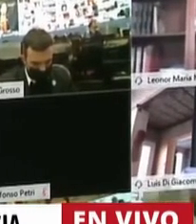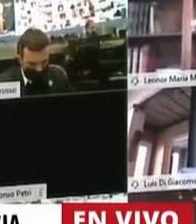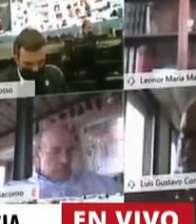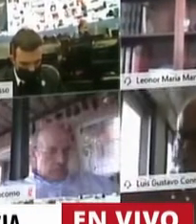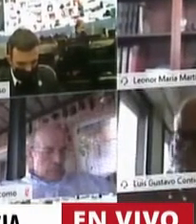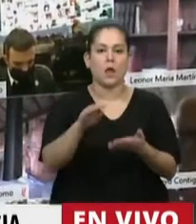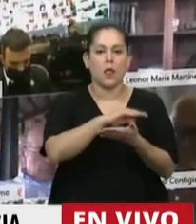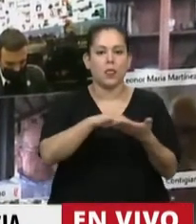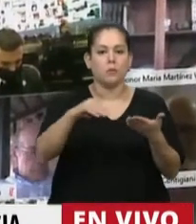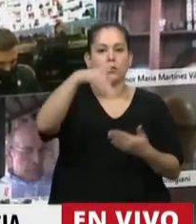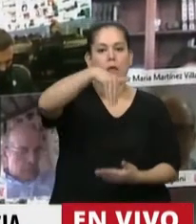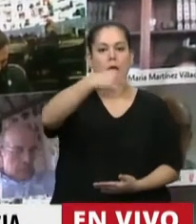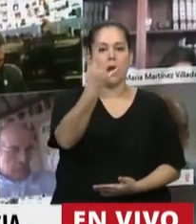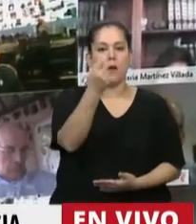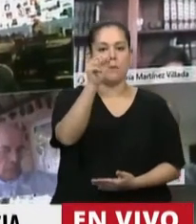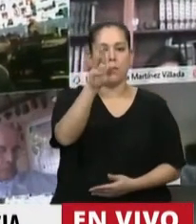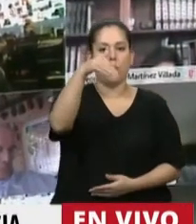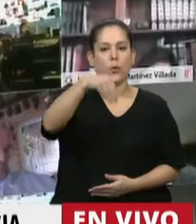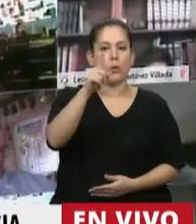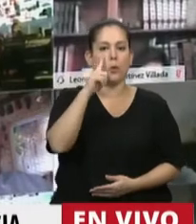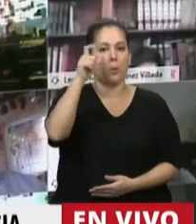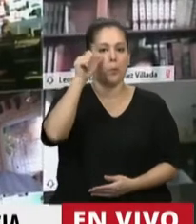Gracias, señora Presidenta. ¿Se escucha bien?